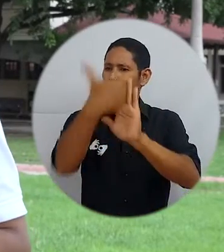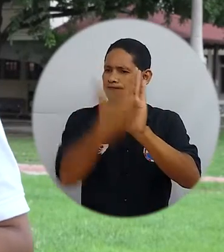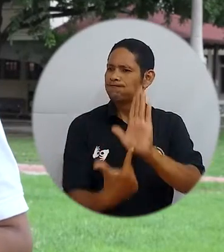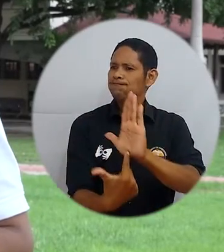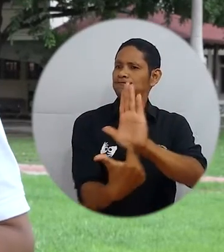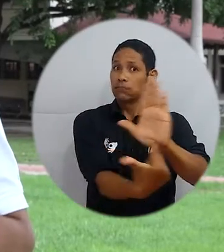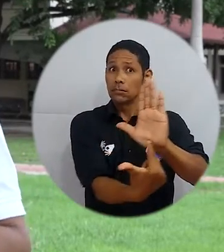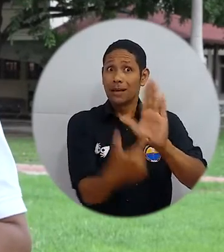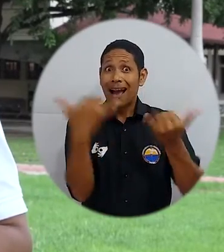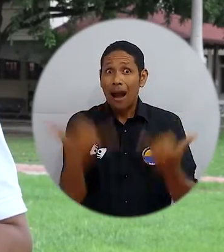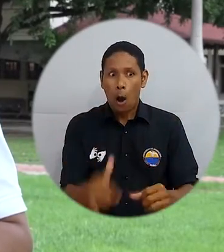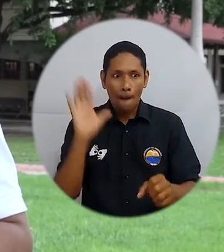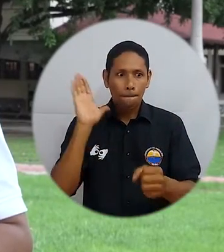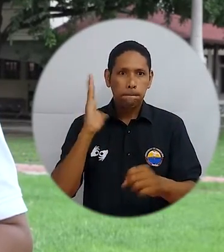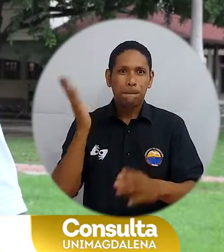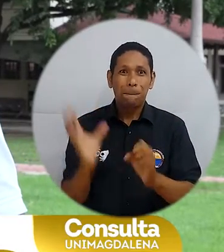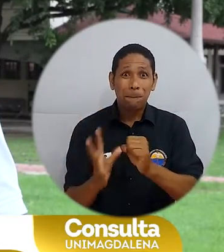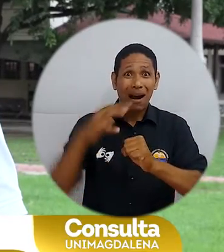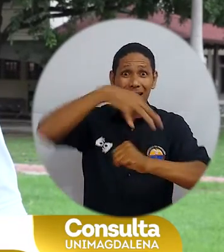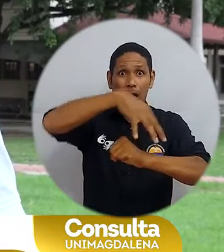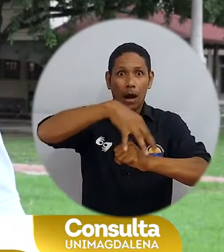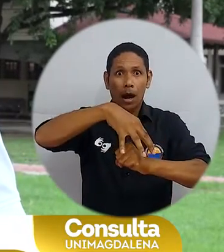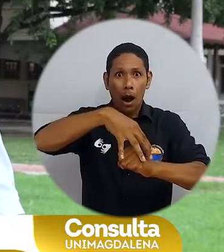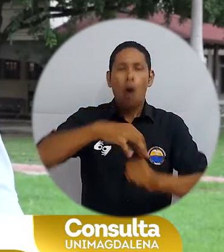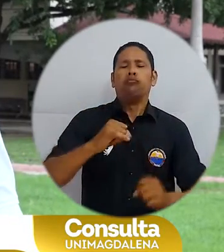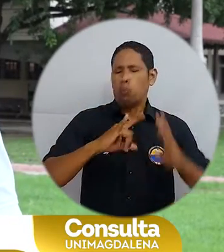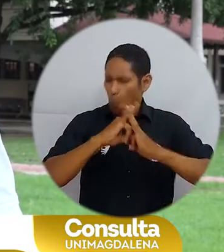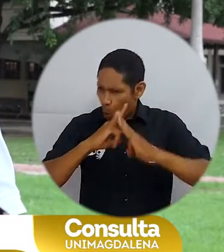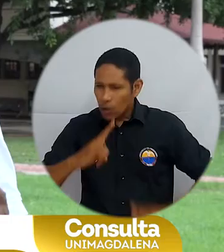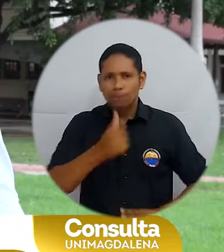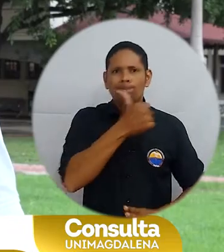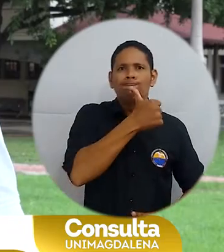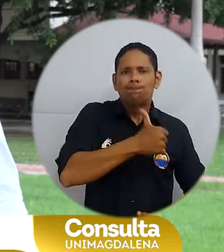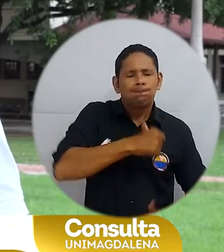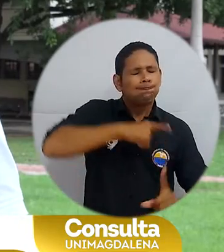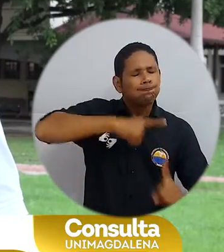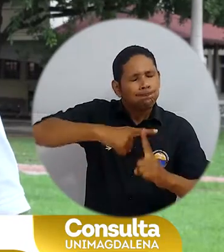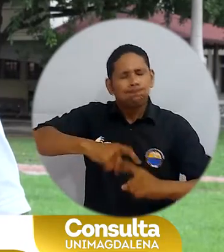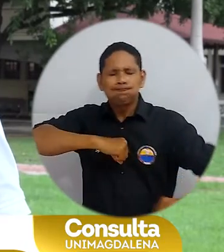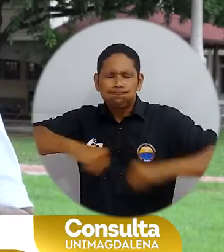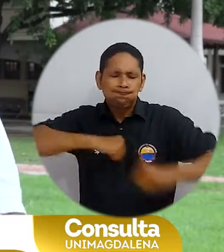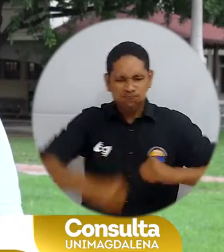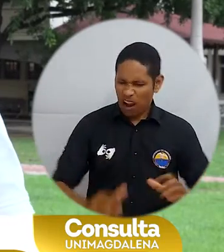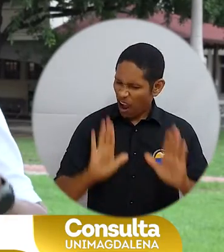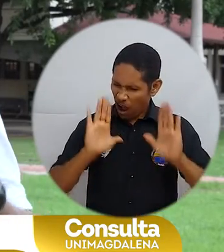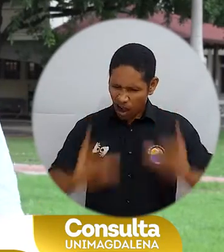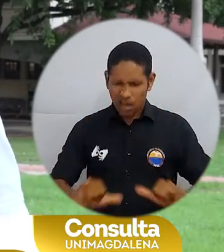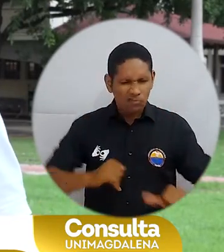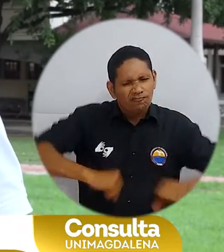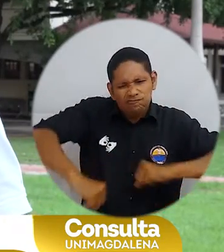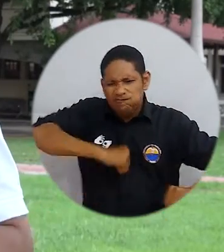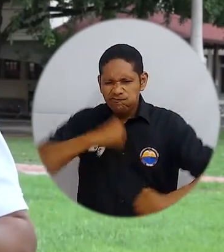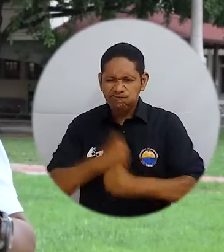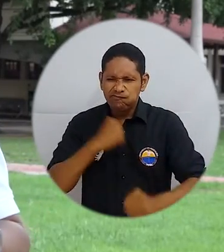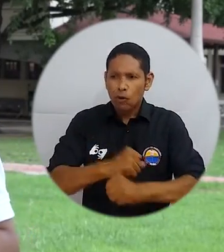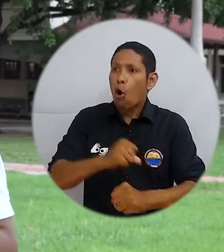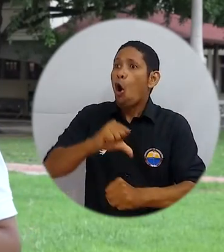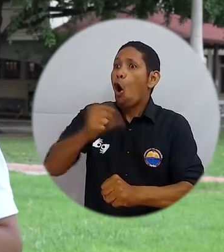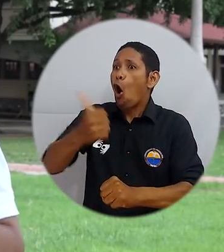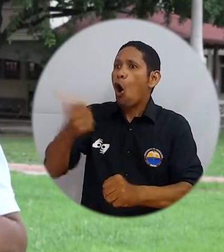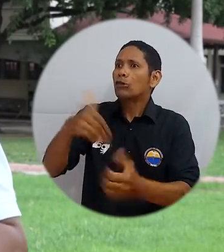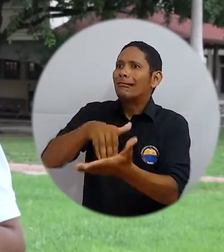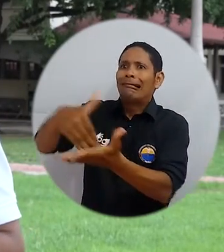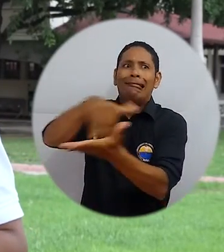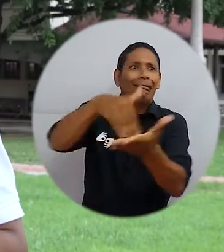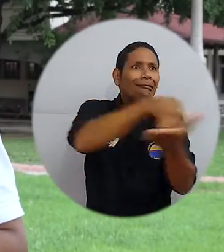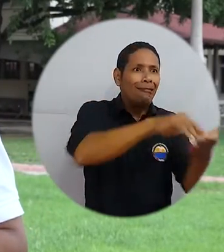evidentes. Durante la pandemia, esta universidad ha mostrado su resiliencia y su capacidad de liderazgo. Ha estado ahí, presente, cuando muchas otras